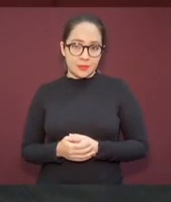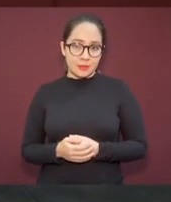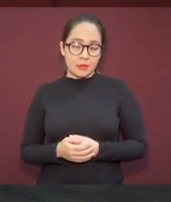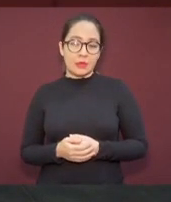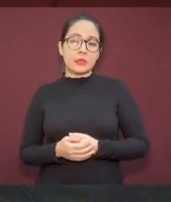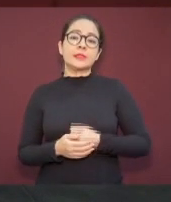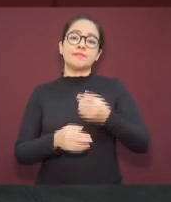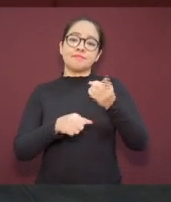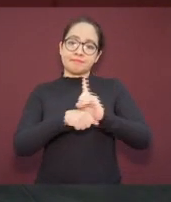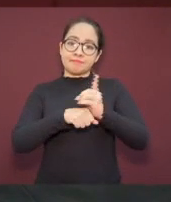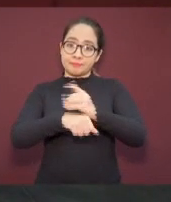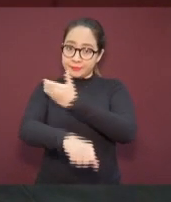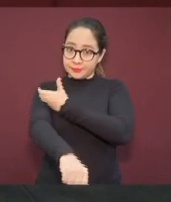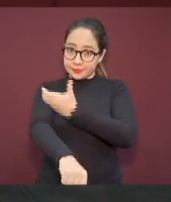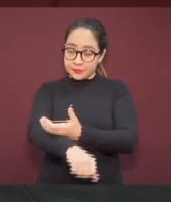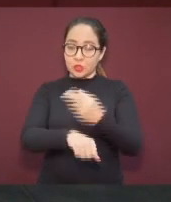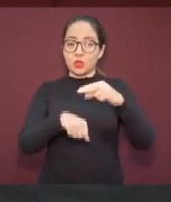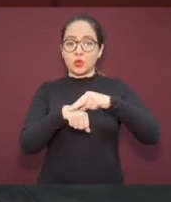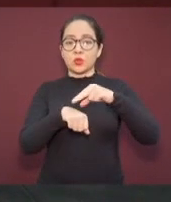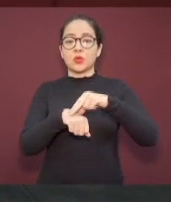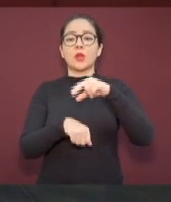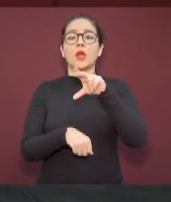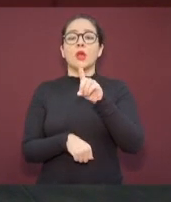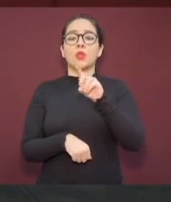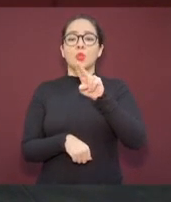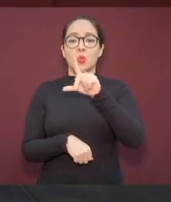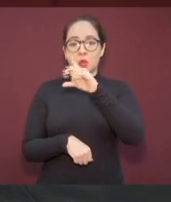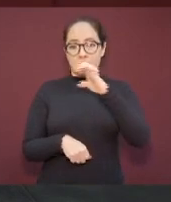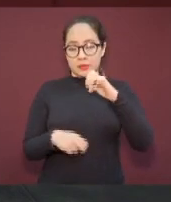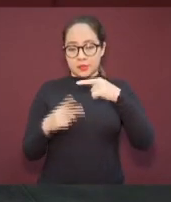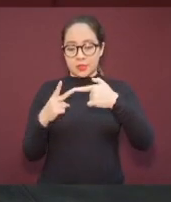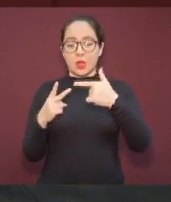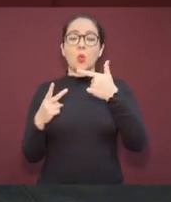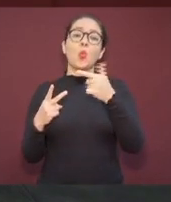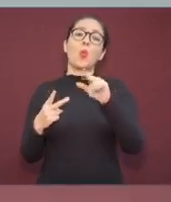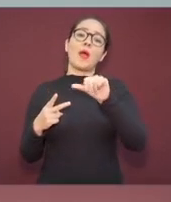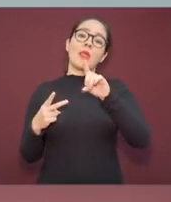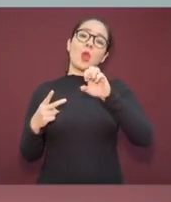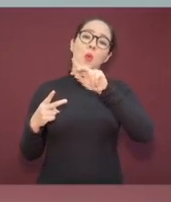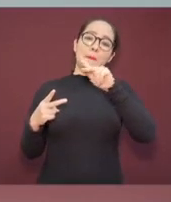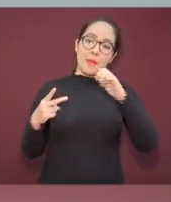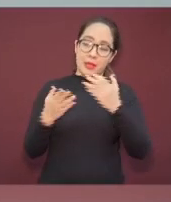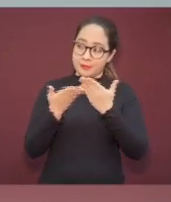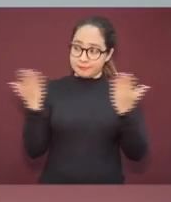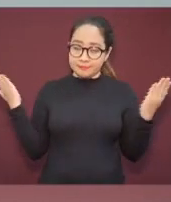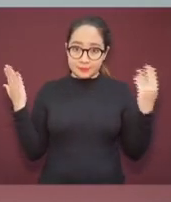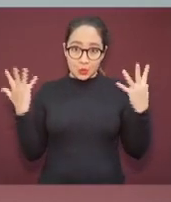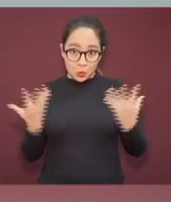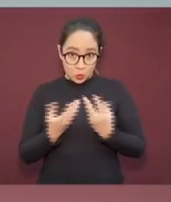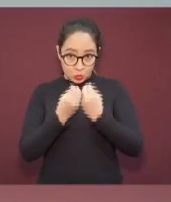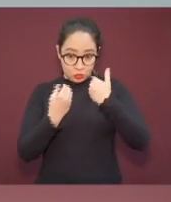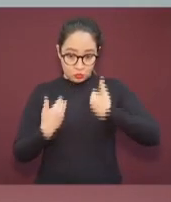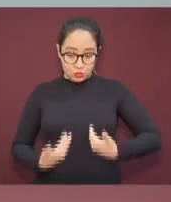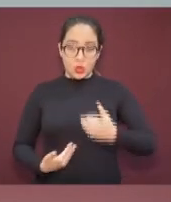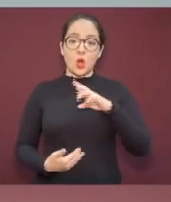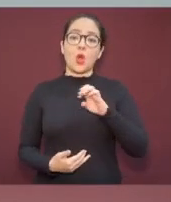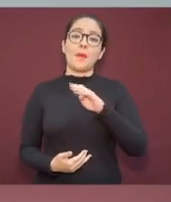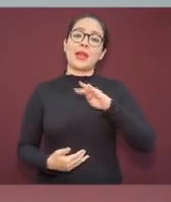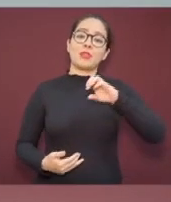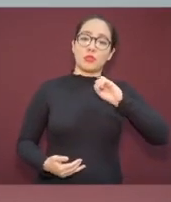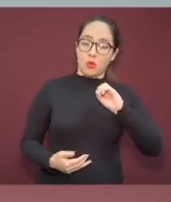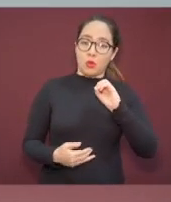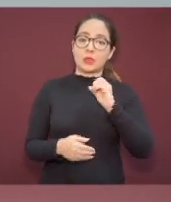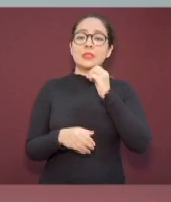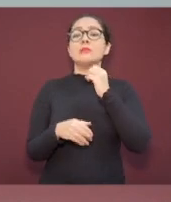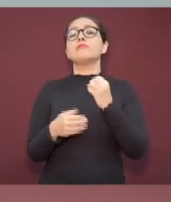las doctoras Dulce María Espejo Guevara y Guadalupe Díaz del Castillo Flores para juntos con un servidor, Roberto Ramos Salor,